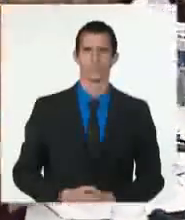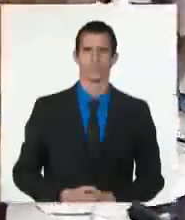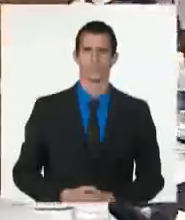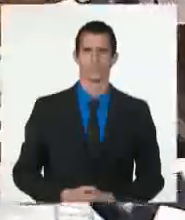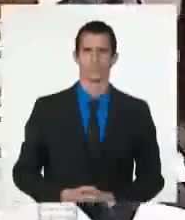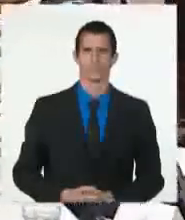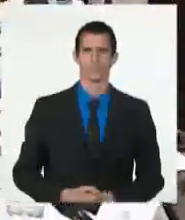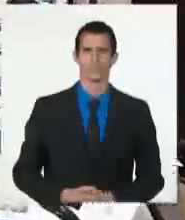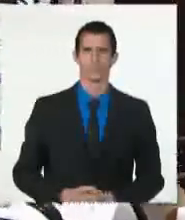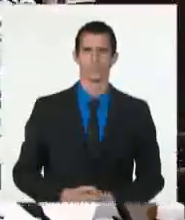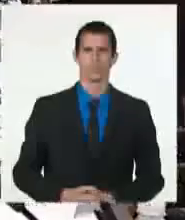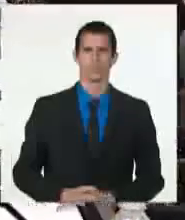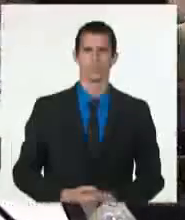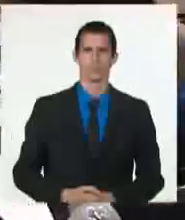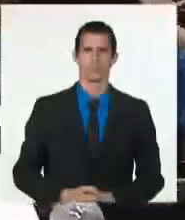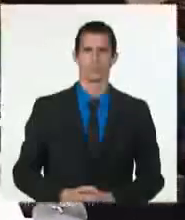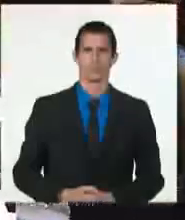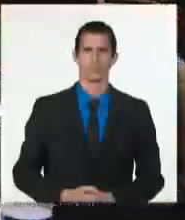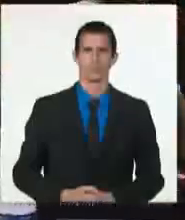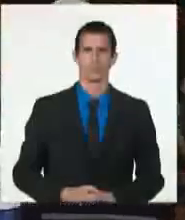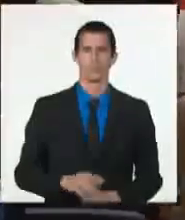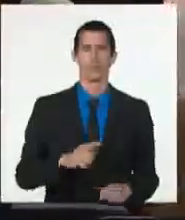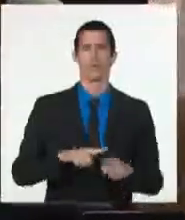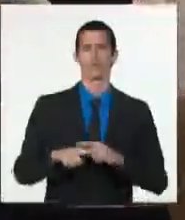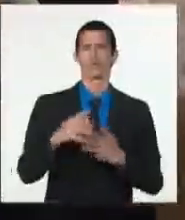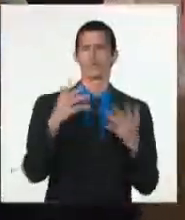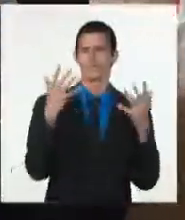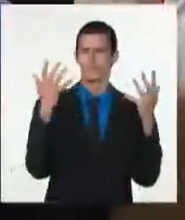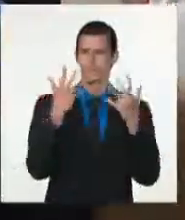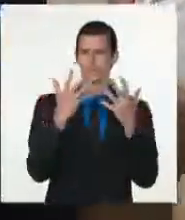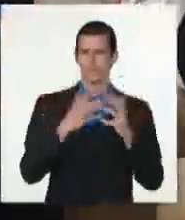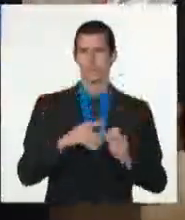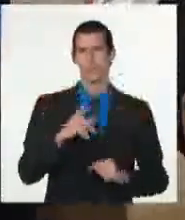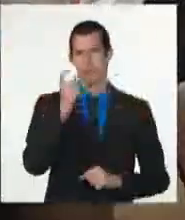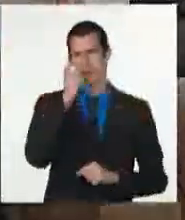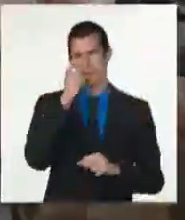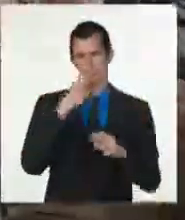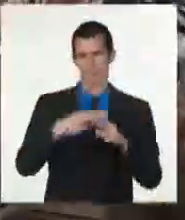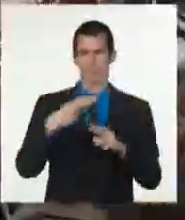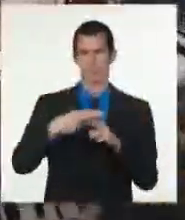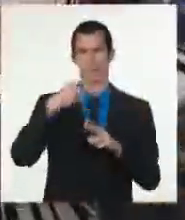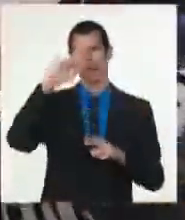Y el comandante de la Revolución, Ramiro Valdés Menéndez.